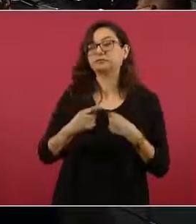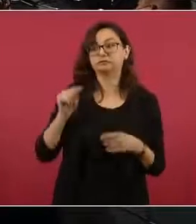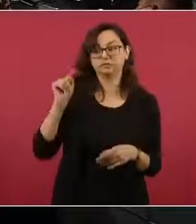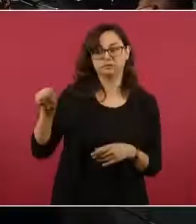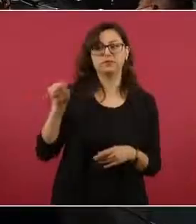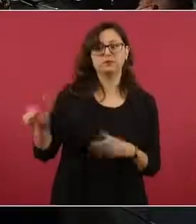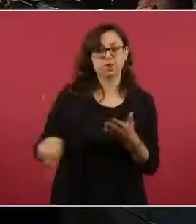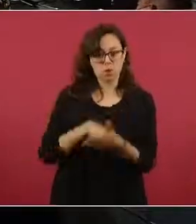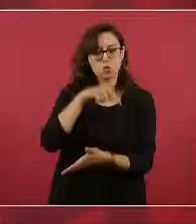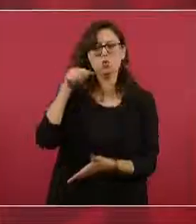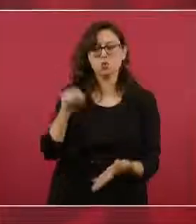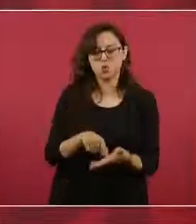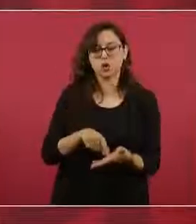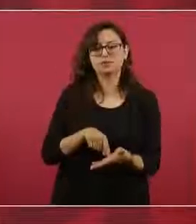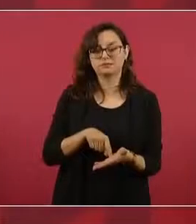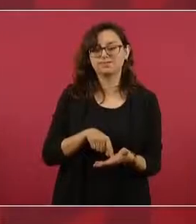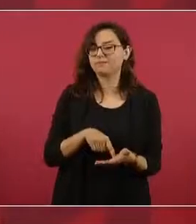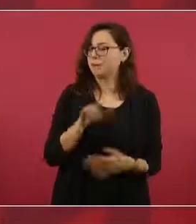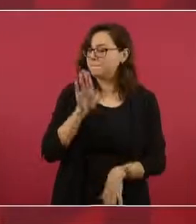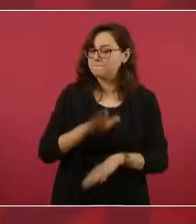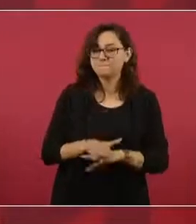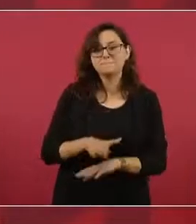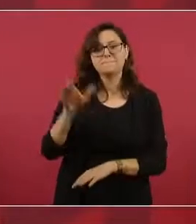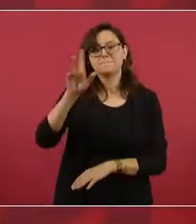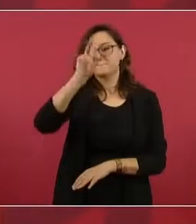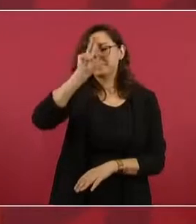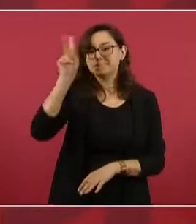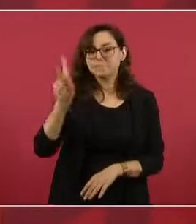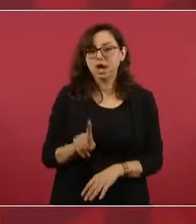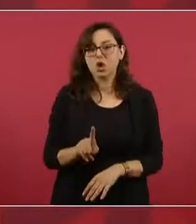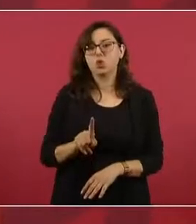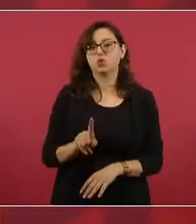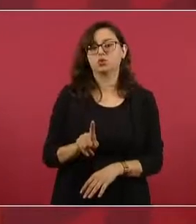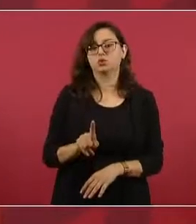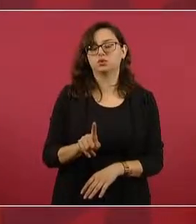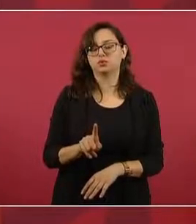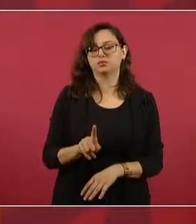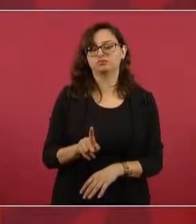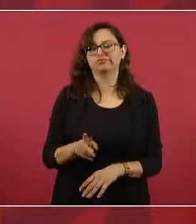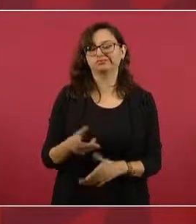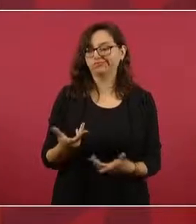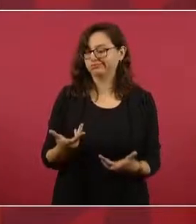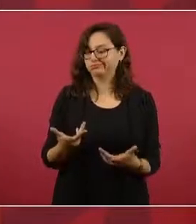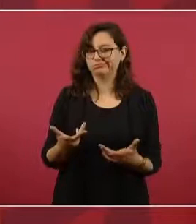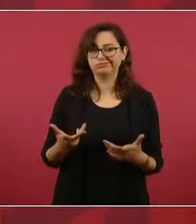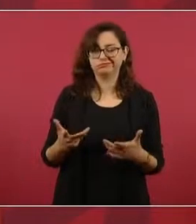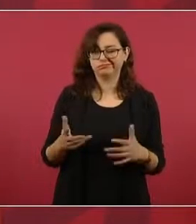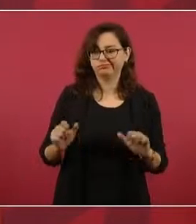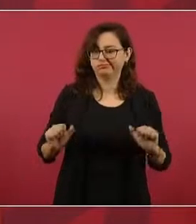en donde hay más invasiones,